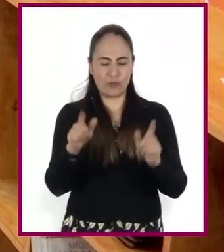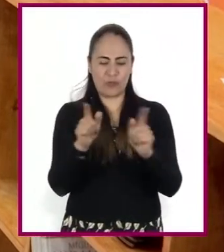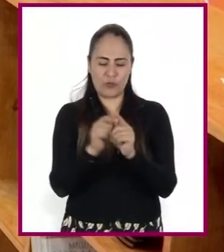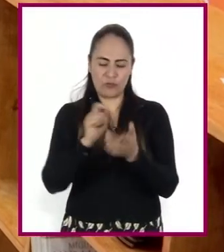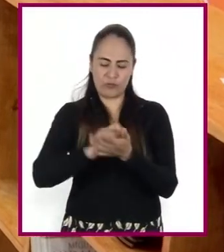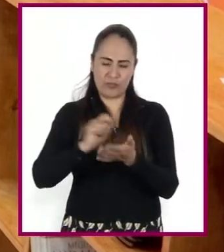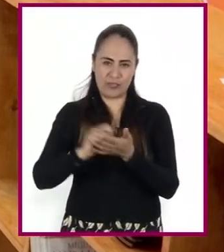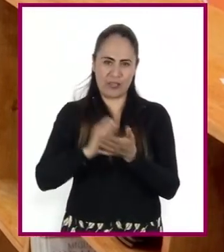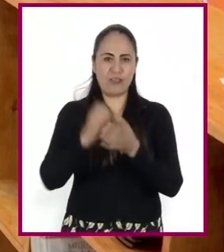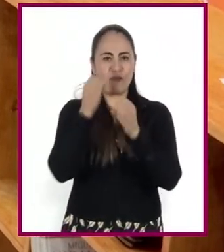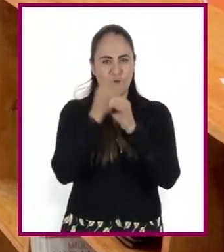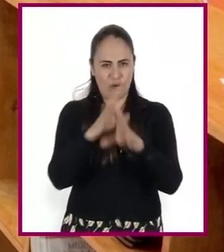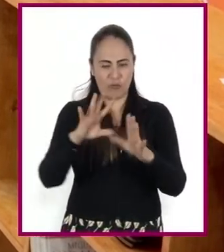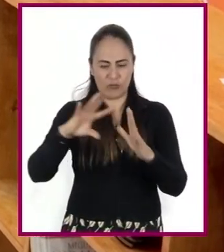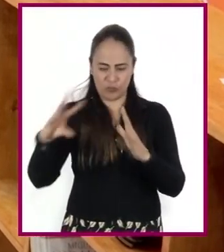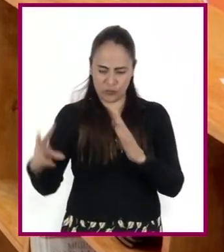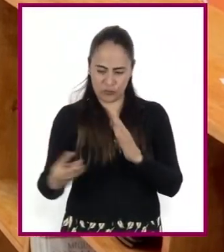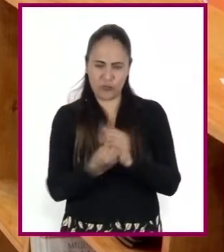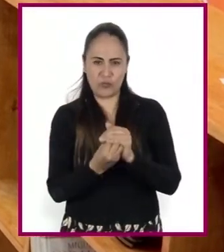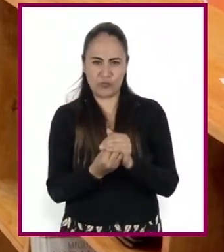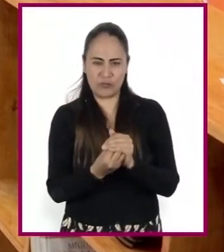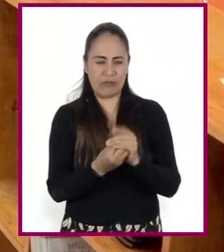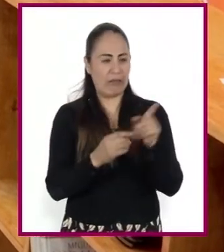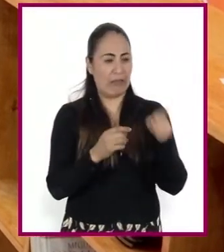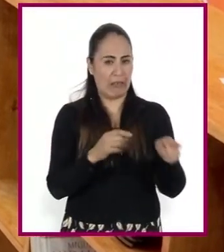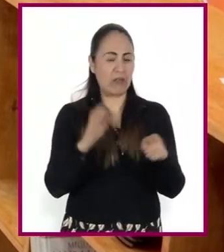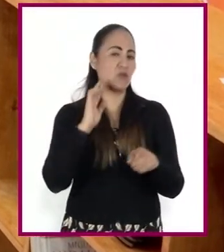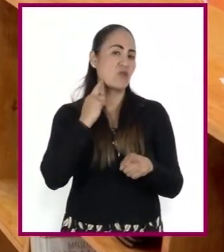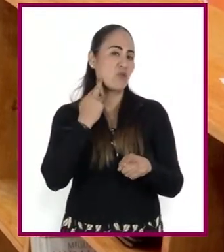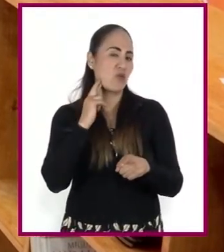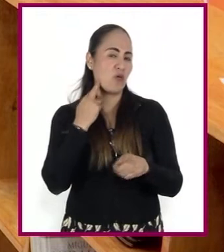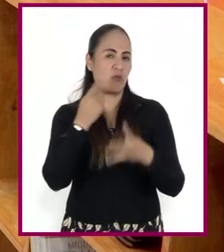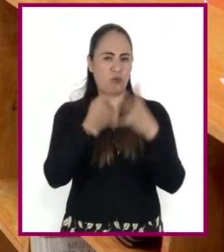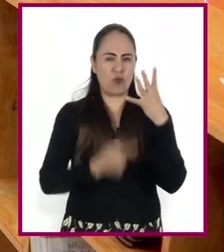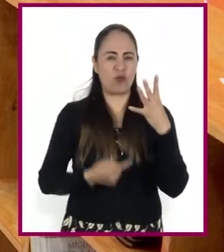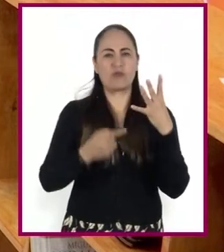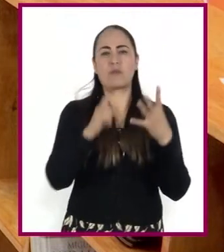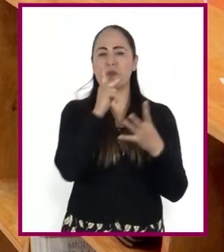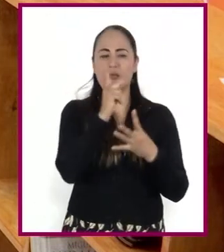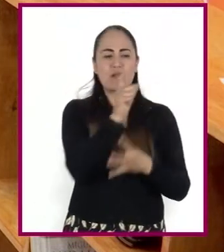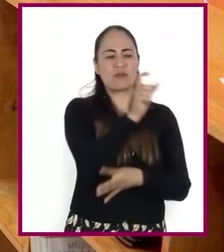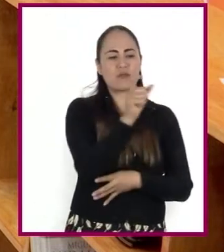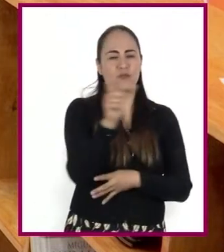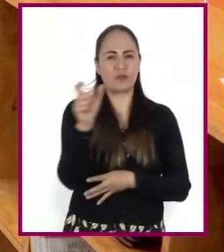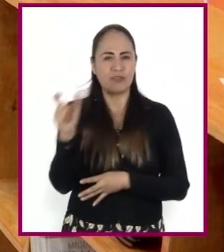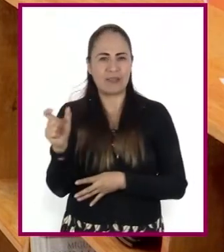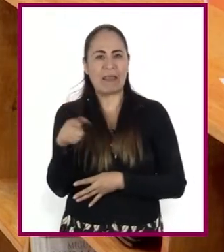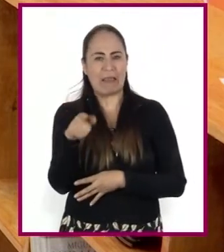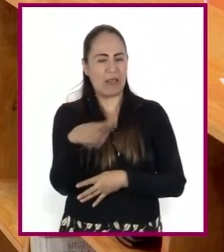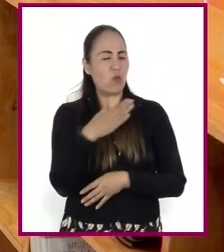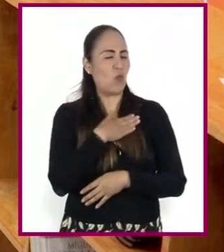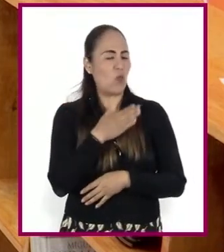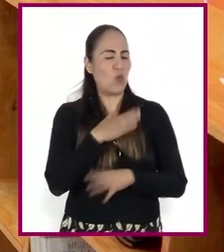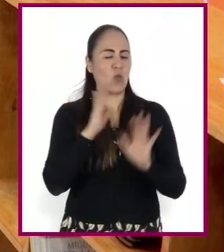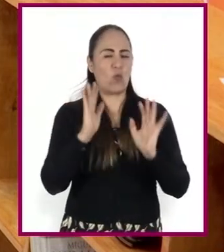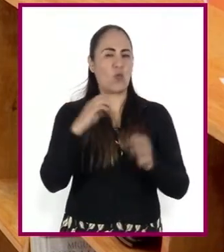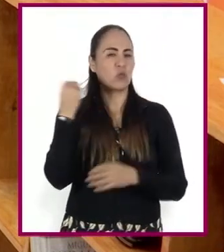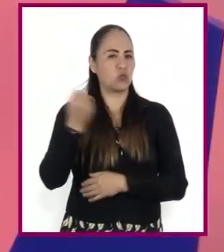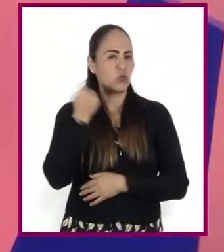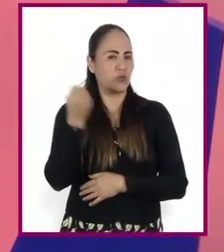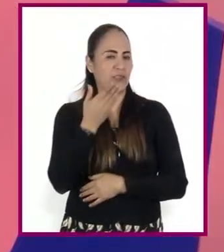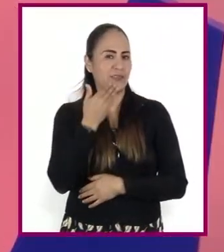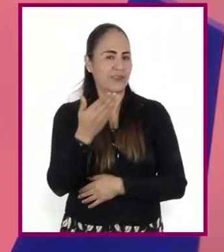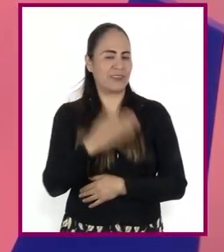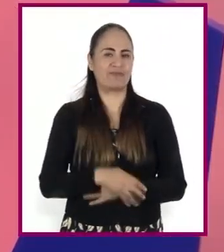complementaria que refuerce las bondades de... Refranero, el robot de buen agüero. ¿Sí?